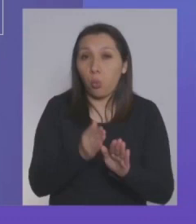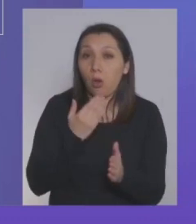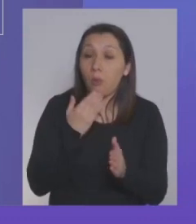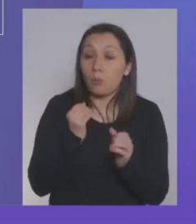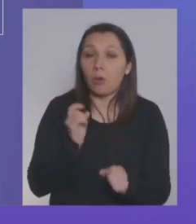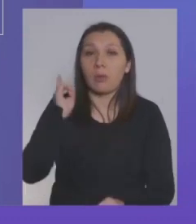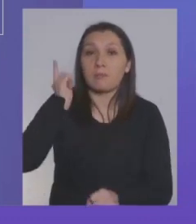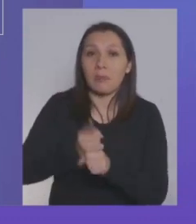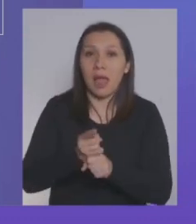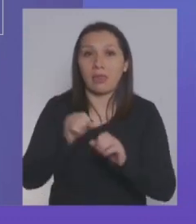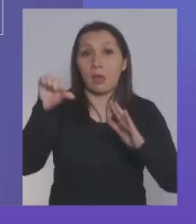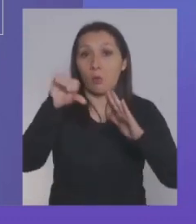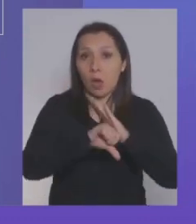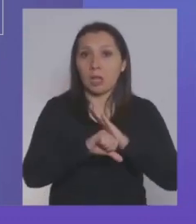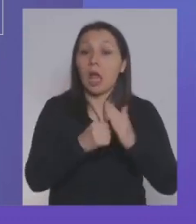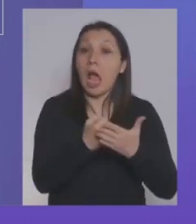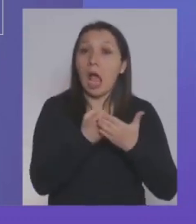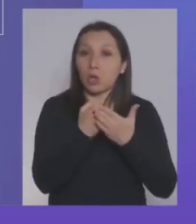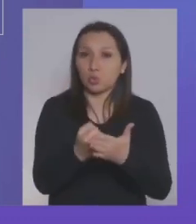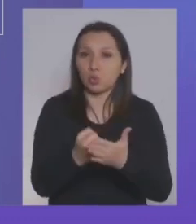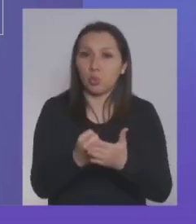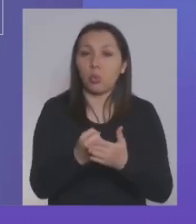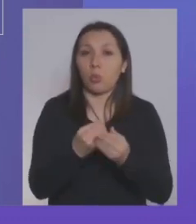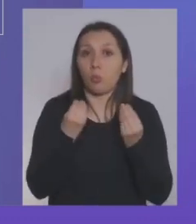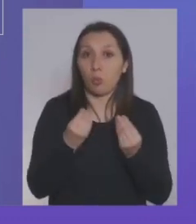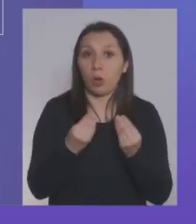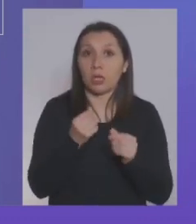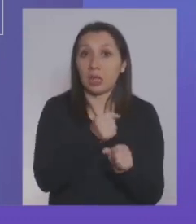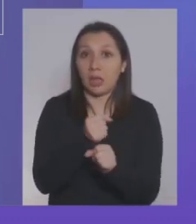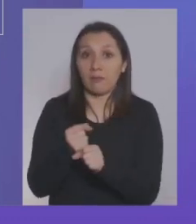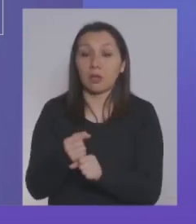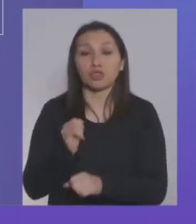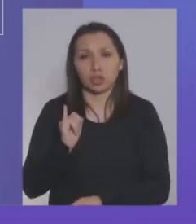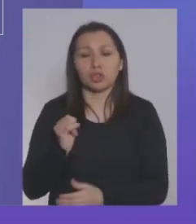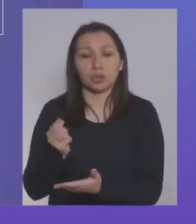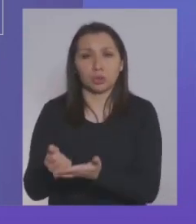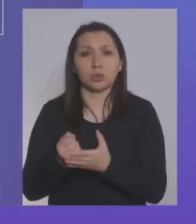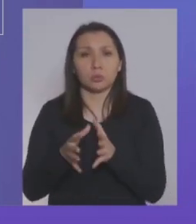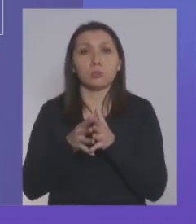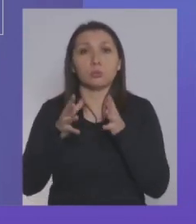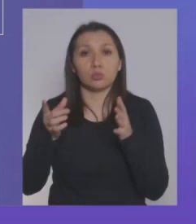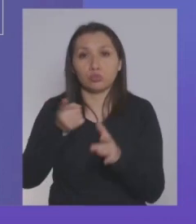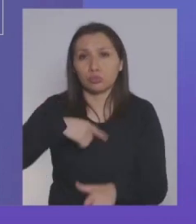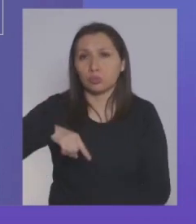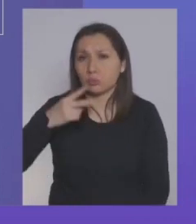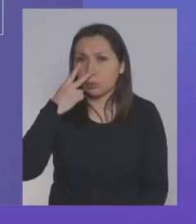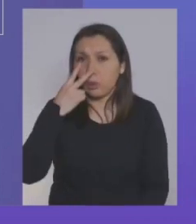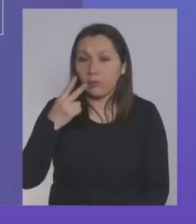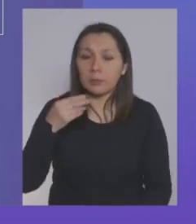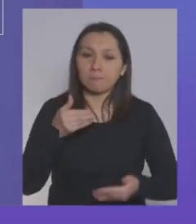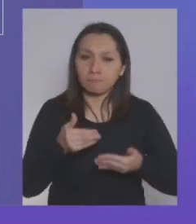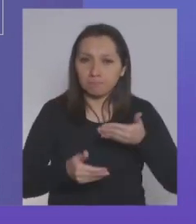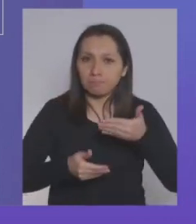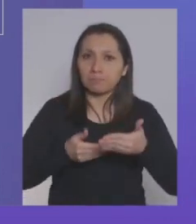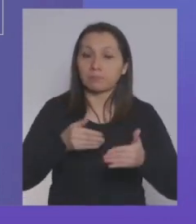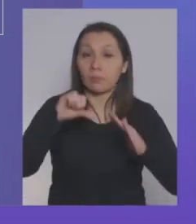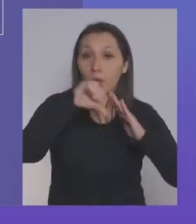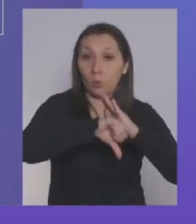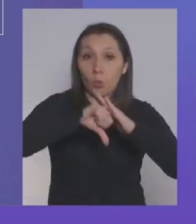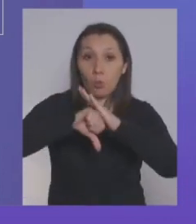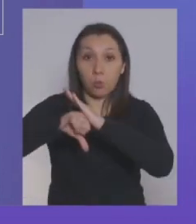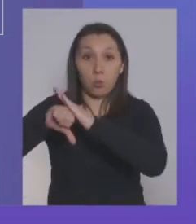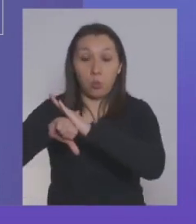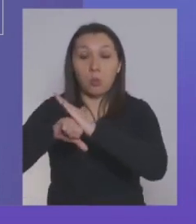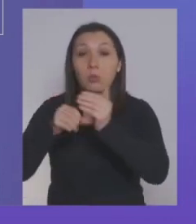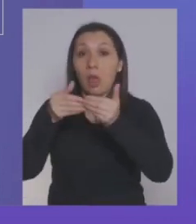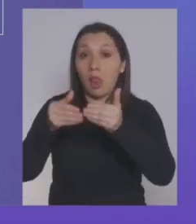decretábamos cuarentena. ¿Sirvió esta herramienta? Sirvió muchísimo y nosotros vemos cómo en la medida en que las cuarentenas se